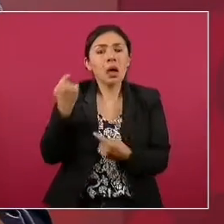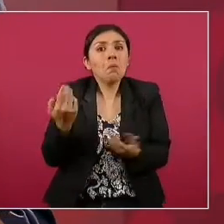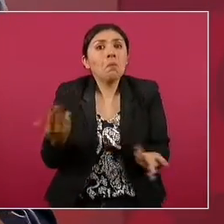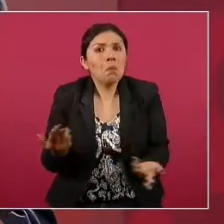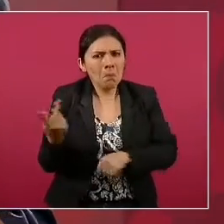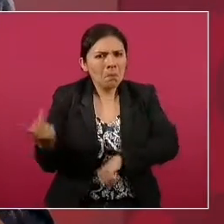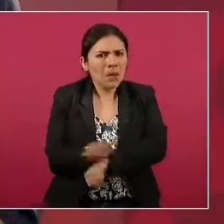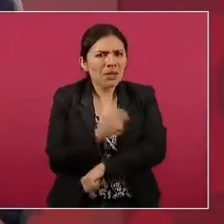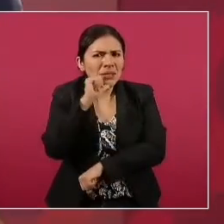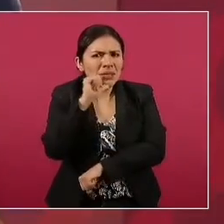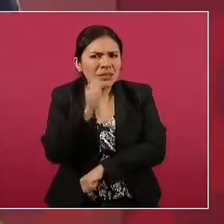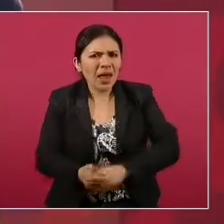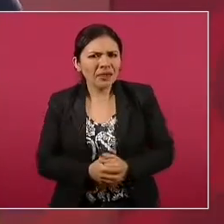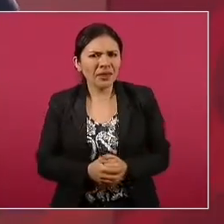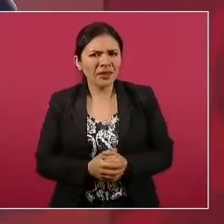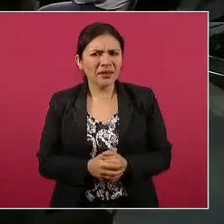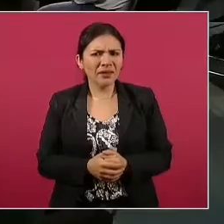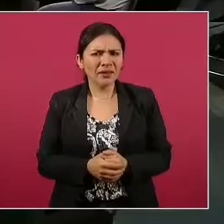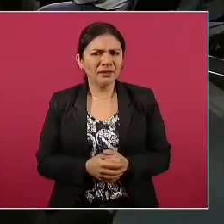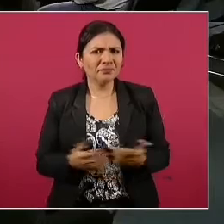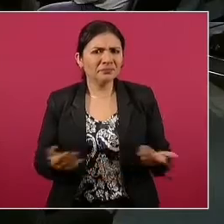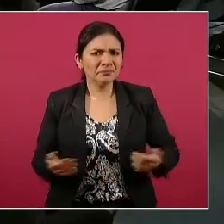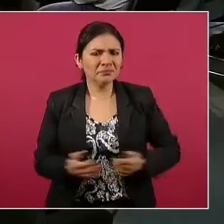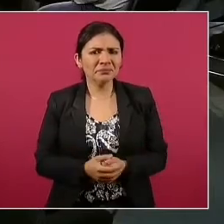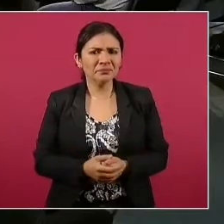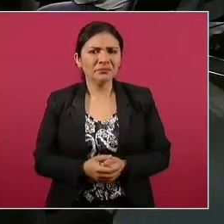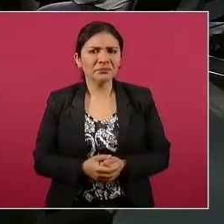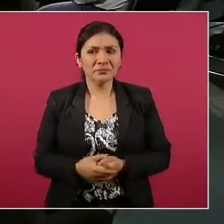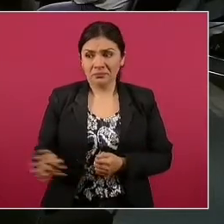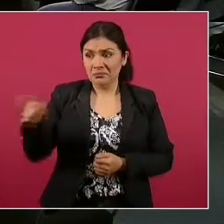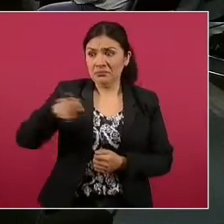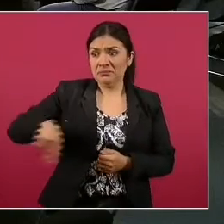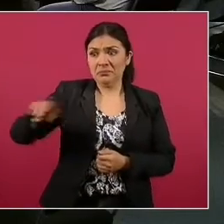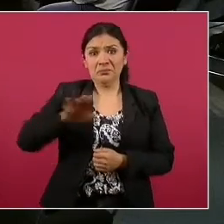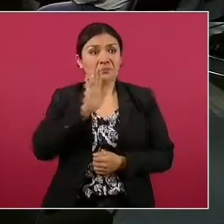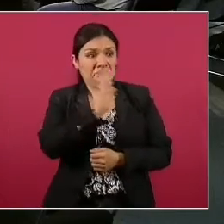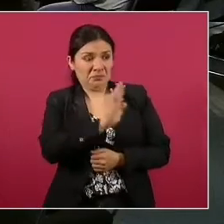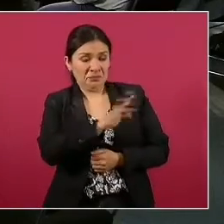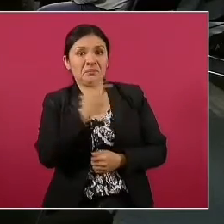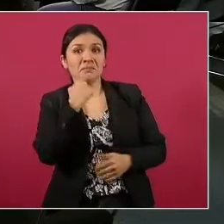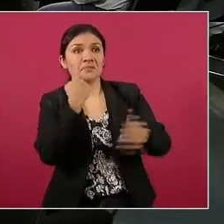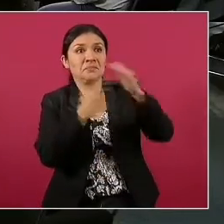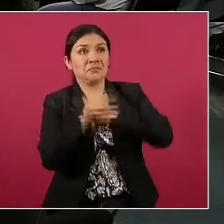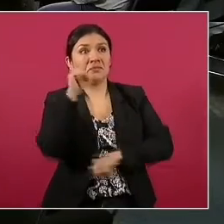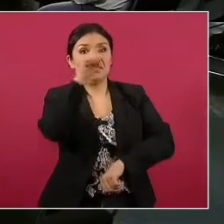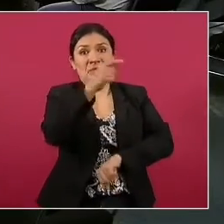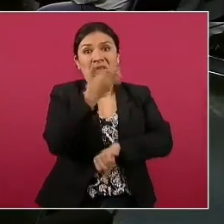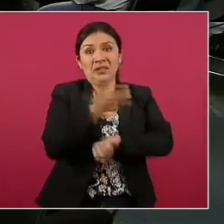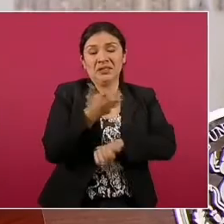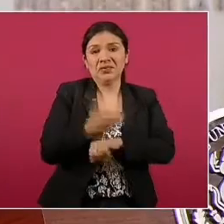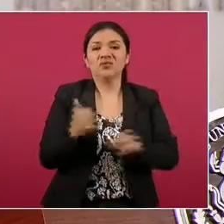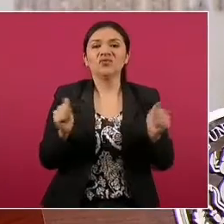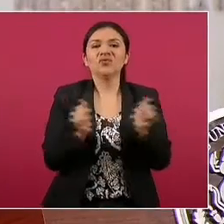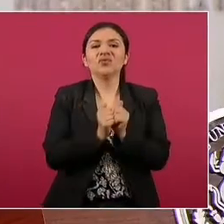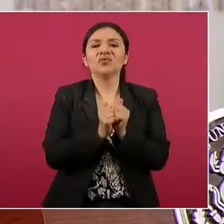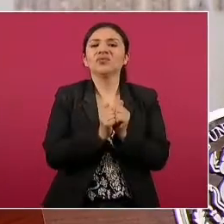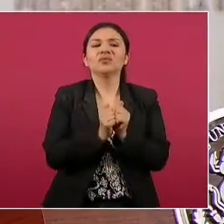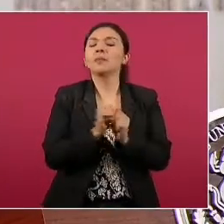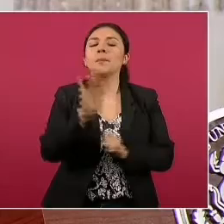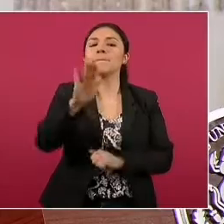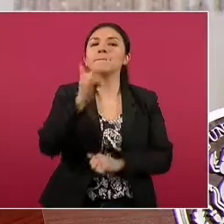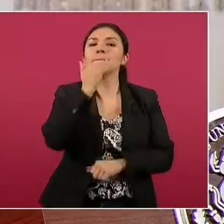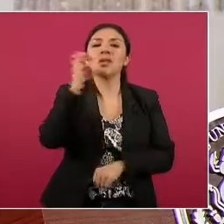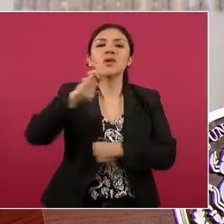Me van a acusar a Estados Unidos, no a